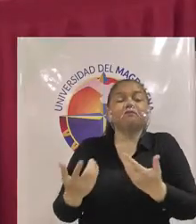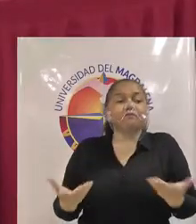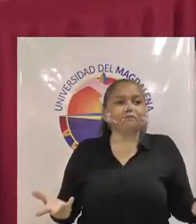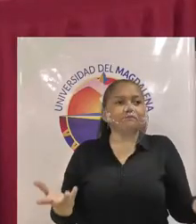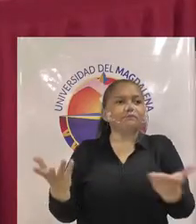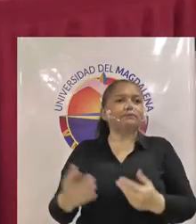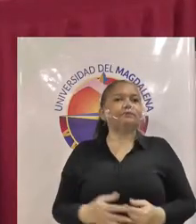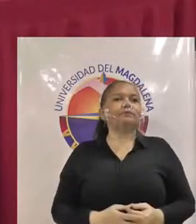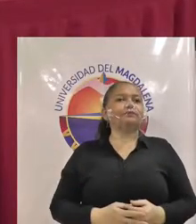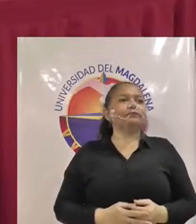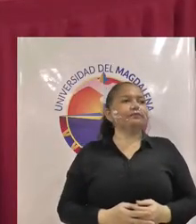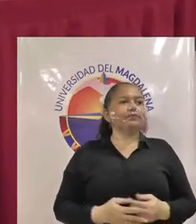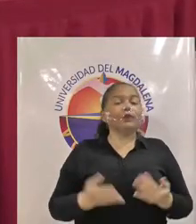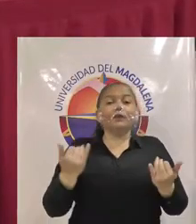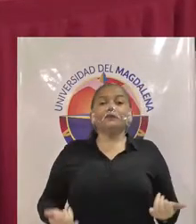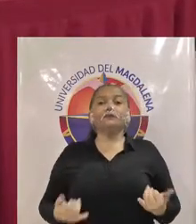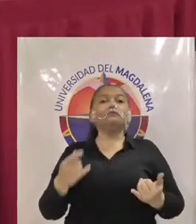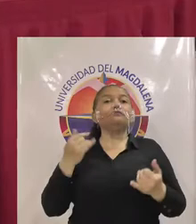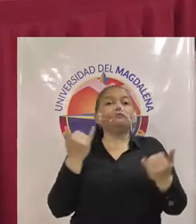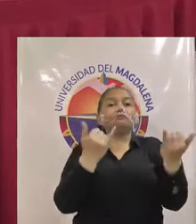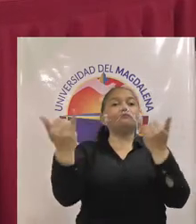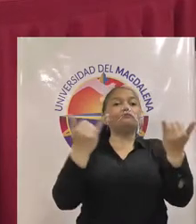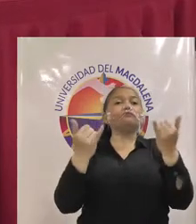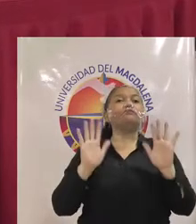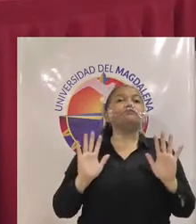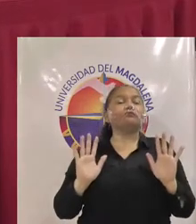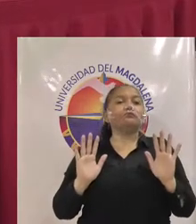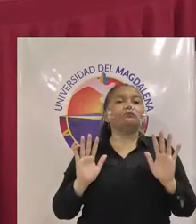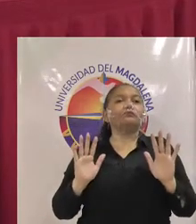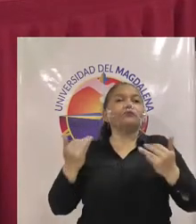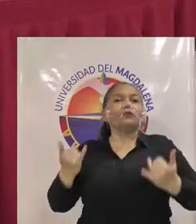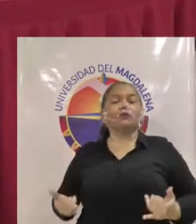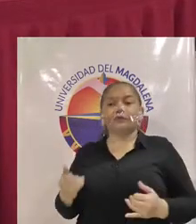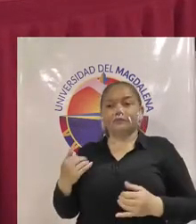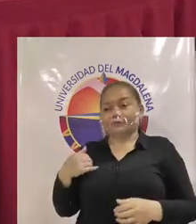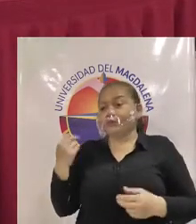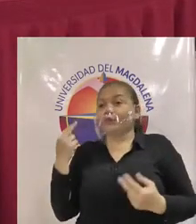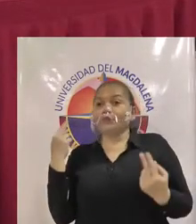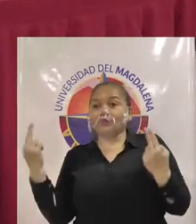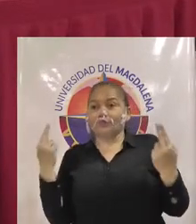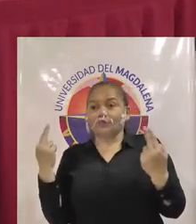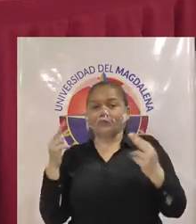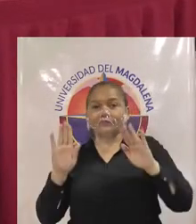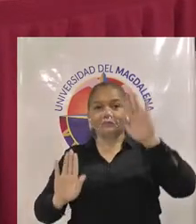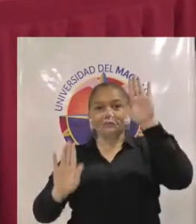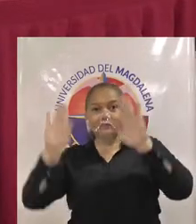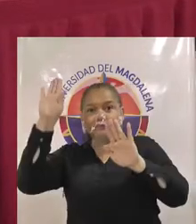de preguntas para cada una de las fórmulas de los candidatos en este caso nos quedamos con usted